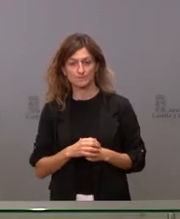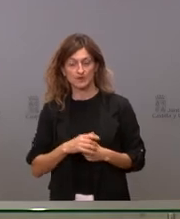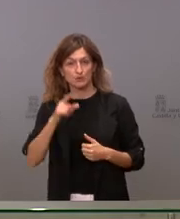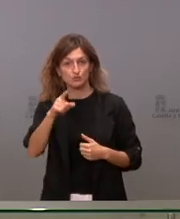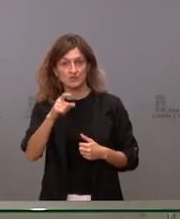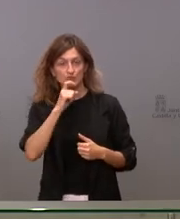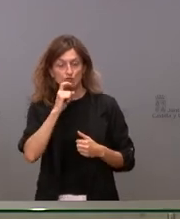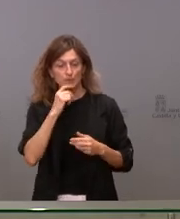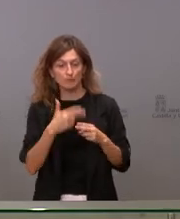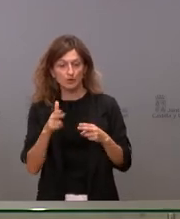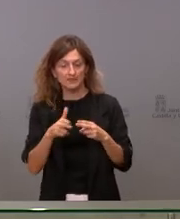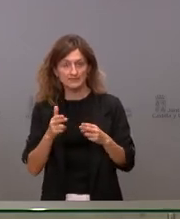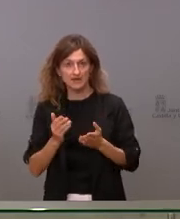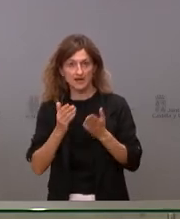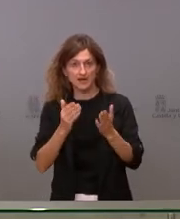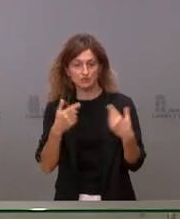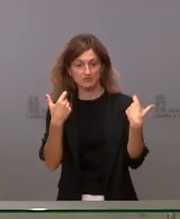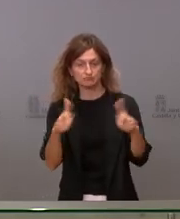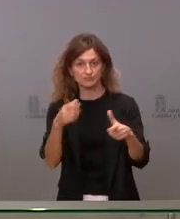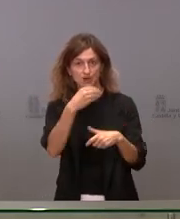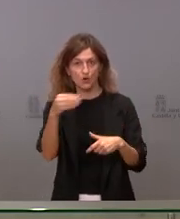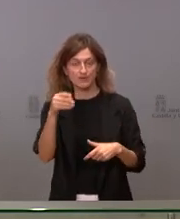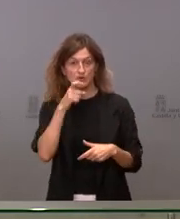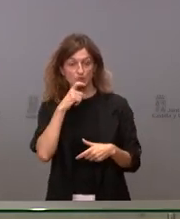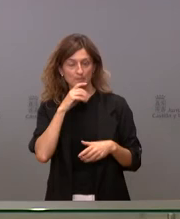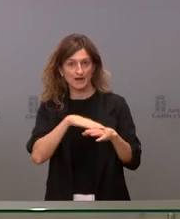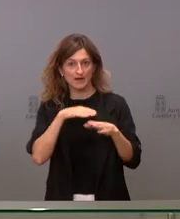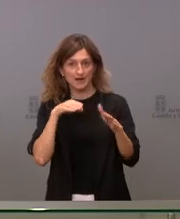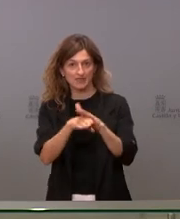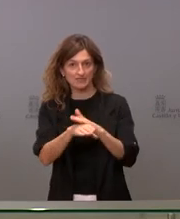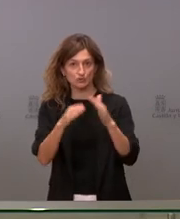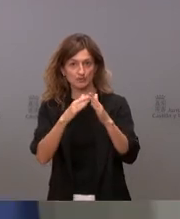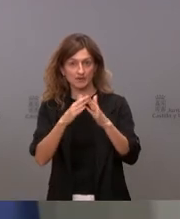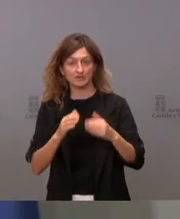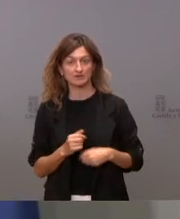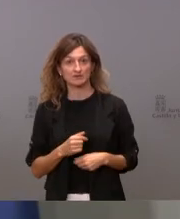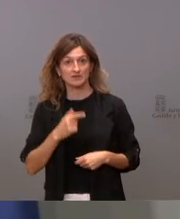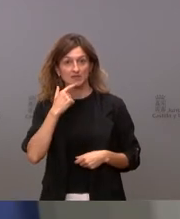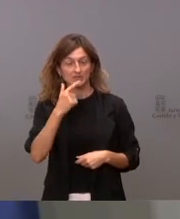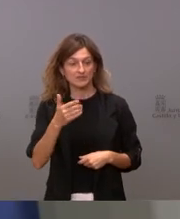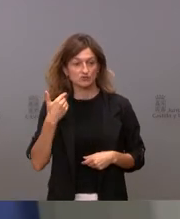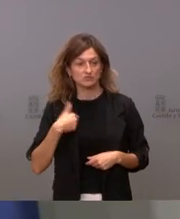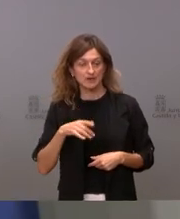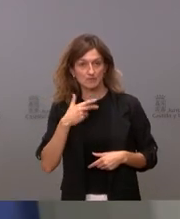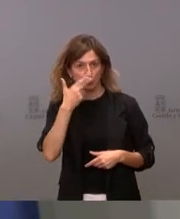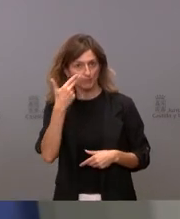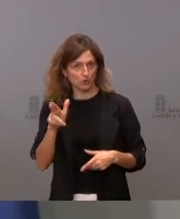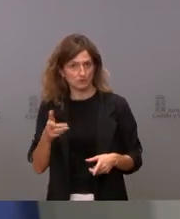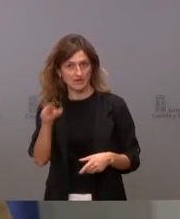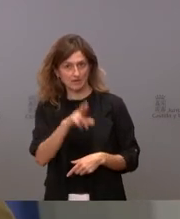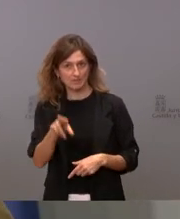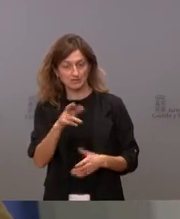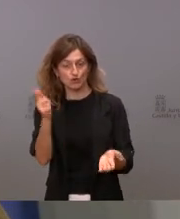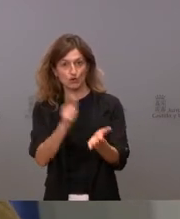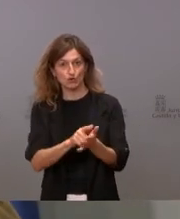de ayudas a este segmento poblacional a los jóvenes para que puedan acceder a una vivienda? Acabo de contárselo pero no me importa repletírselo